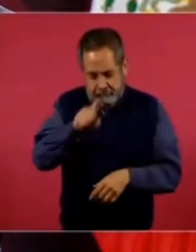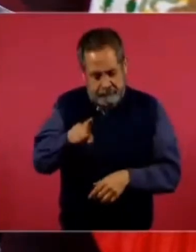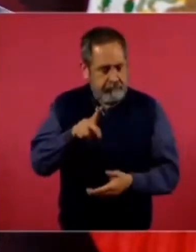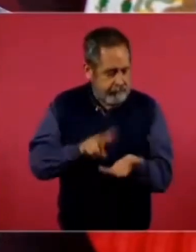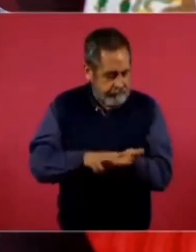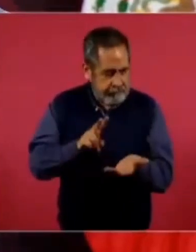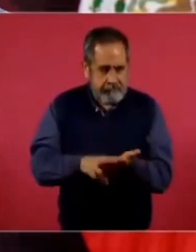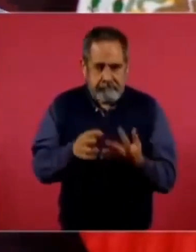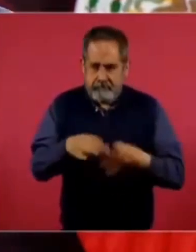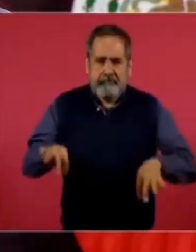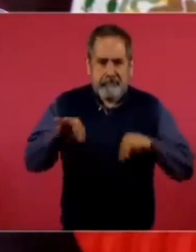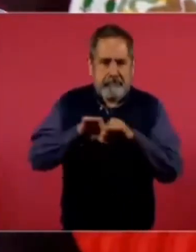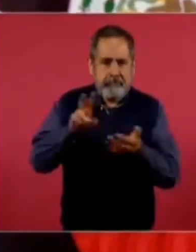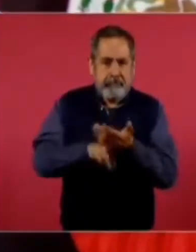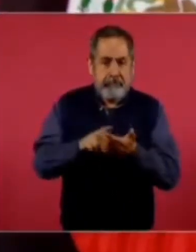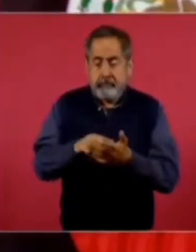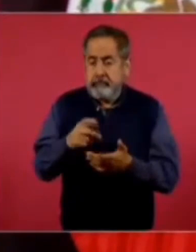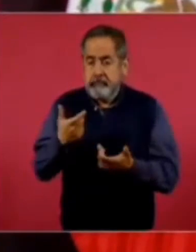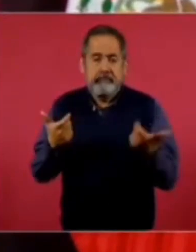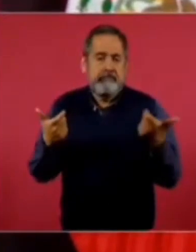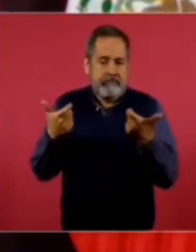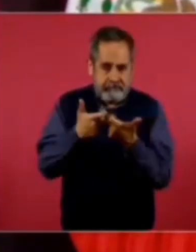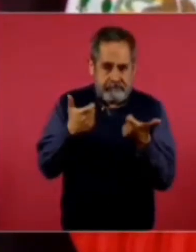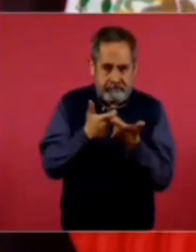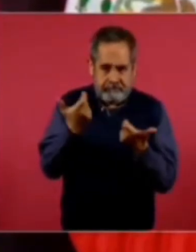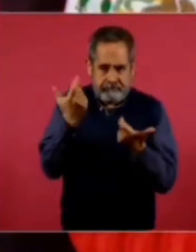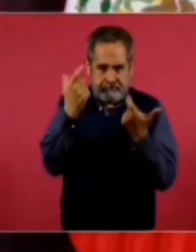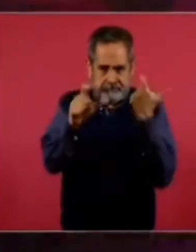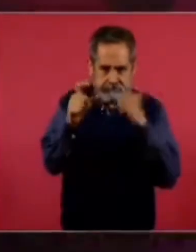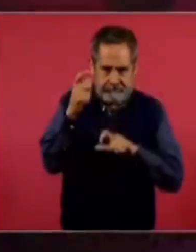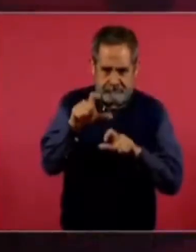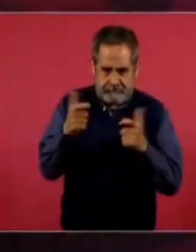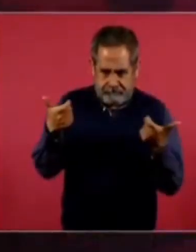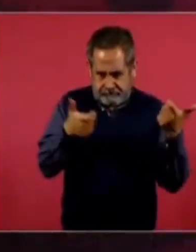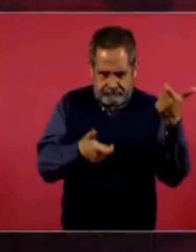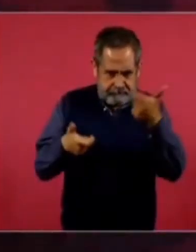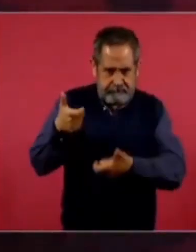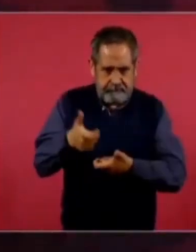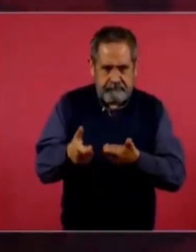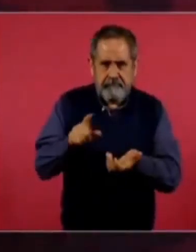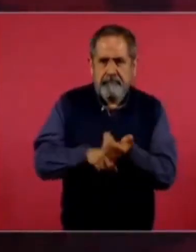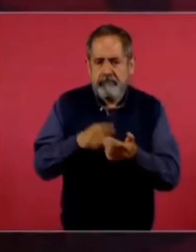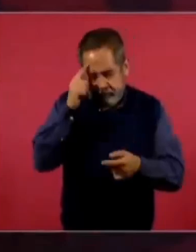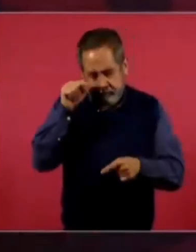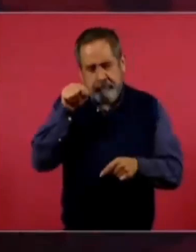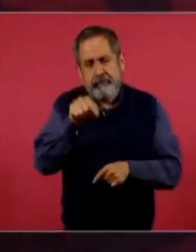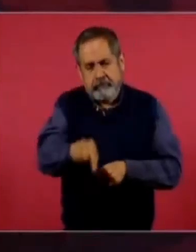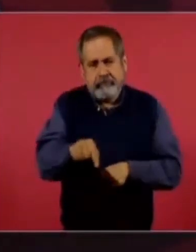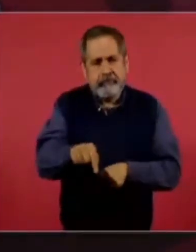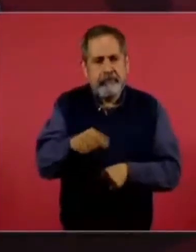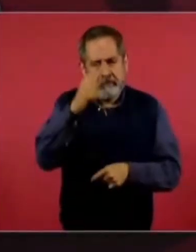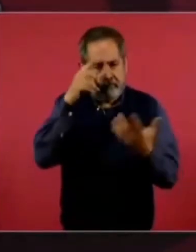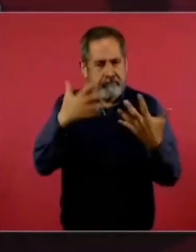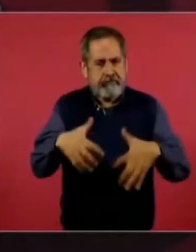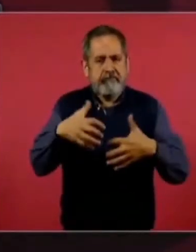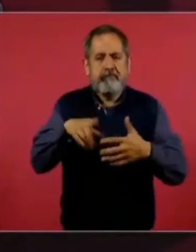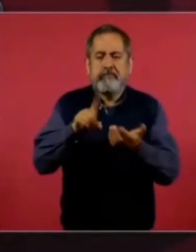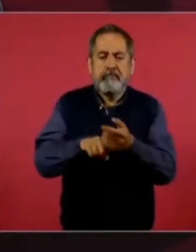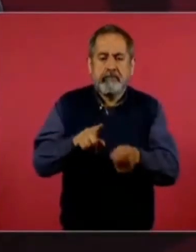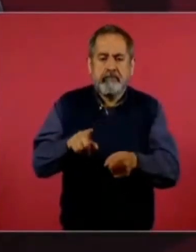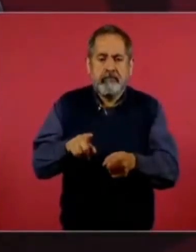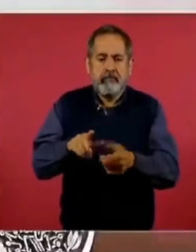importante. Las inversiones en cuanto a la planta de